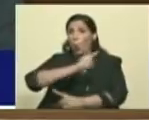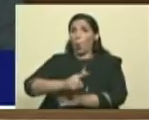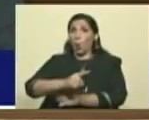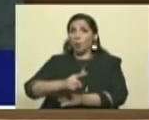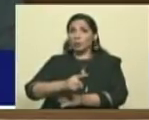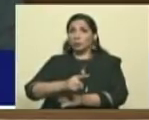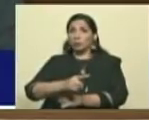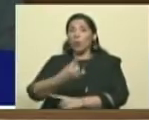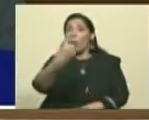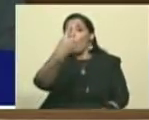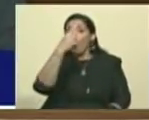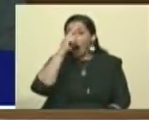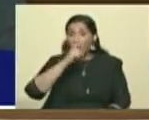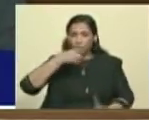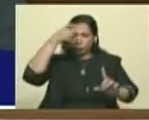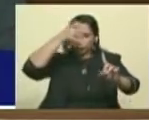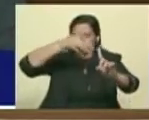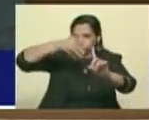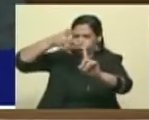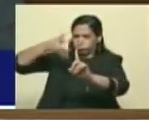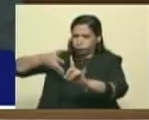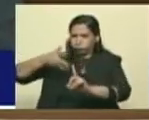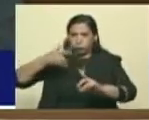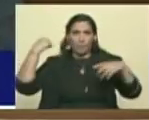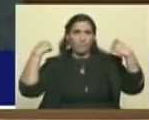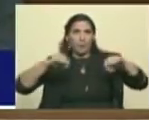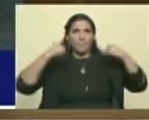un año. En un año.